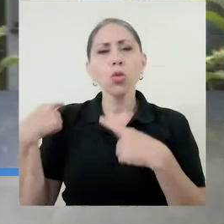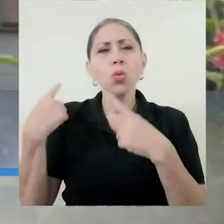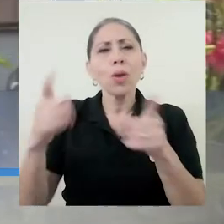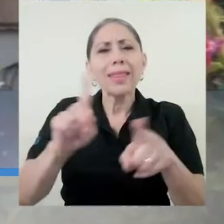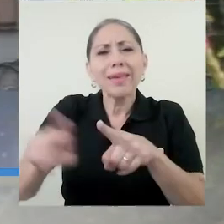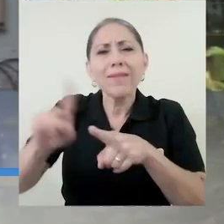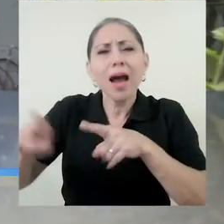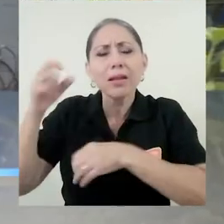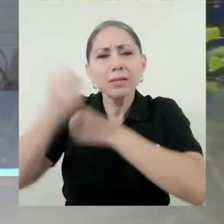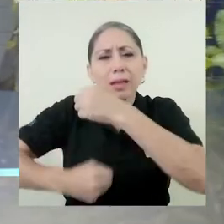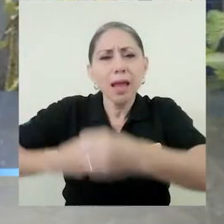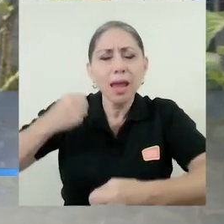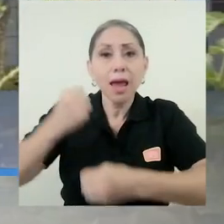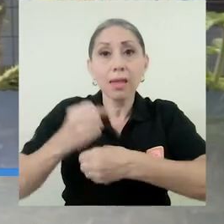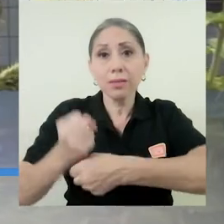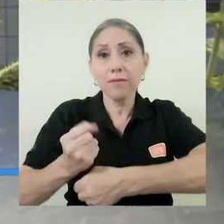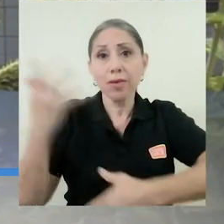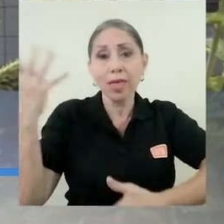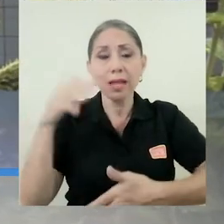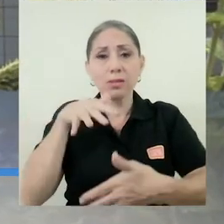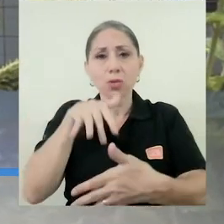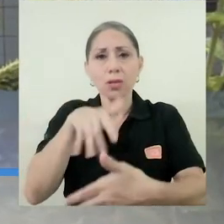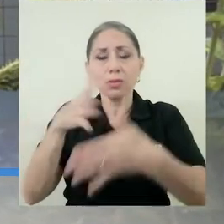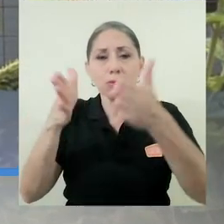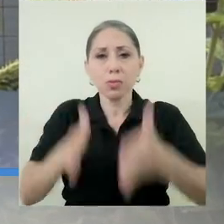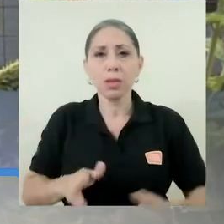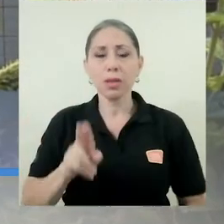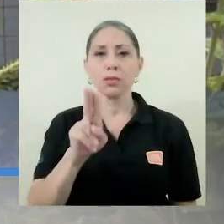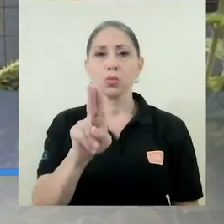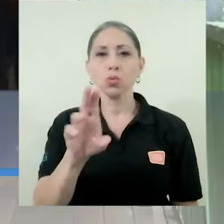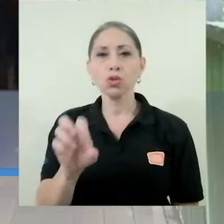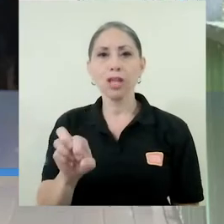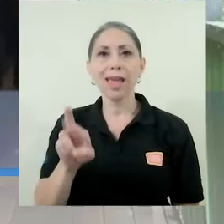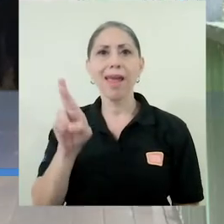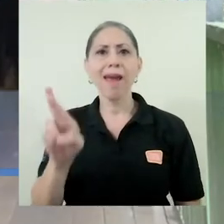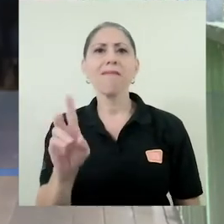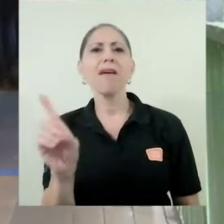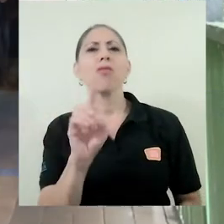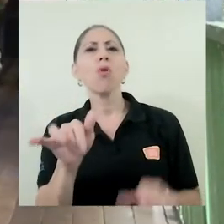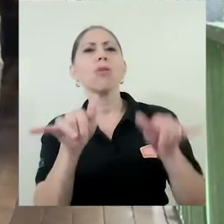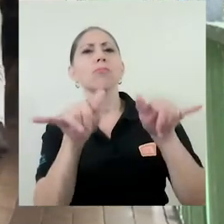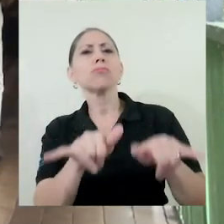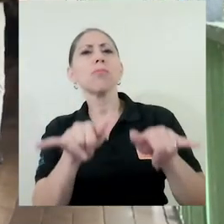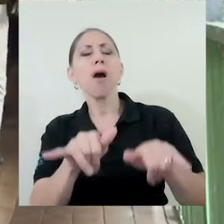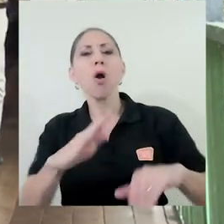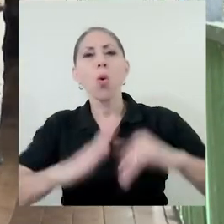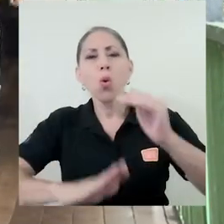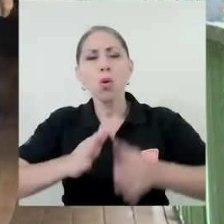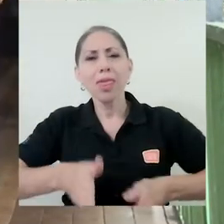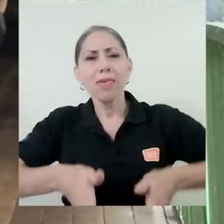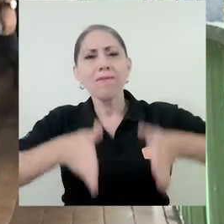Durante varias décadas, la Federación de Estudiantes de la UCR se albergó en un edificio que poco a poco